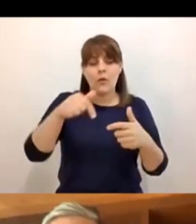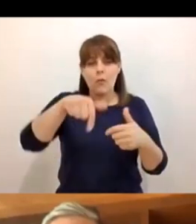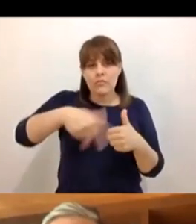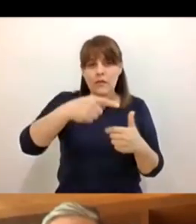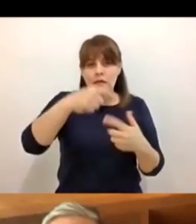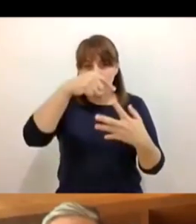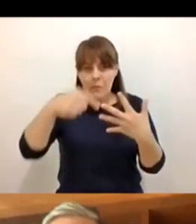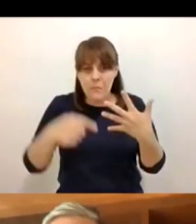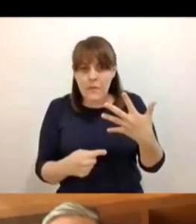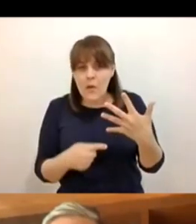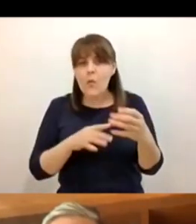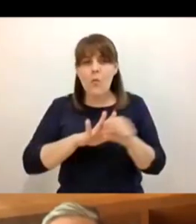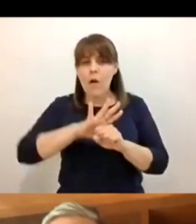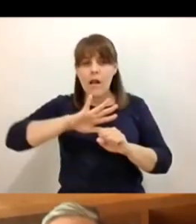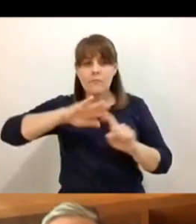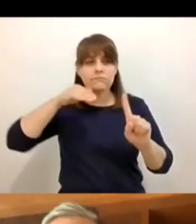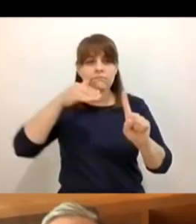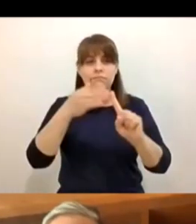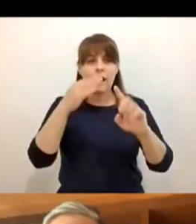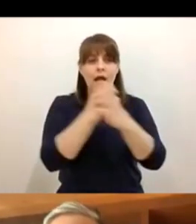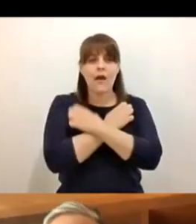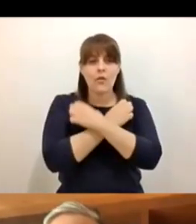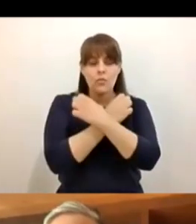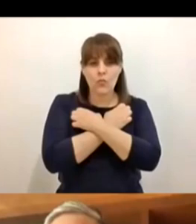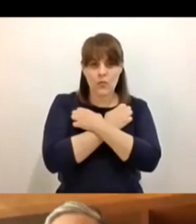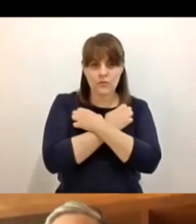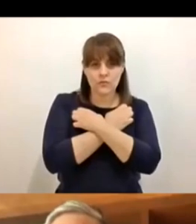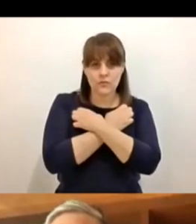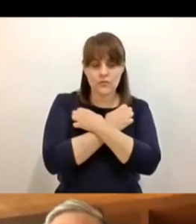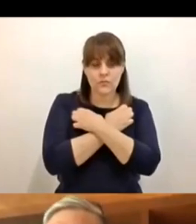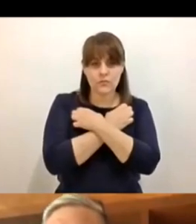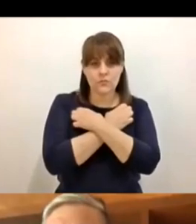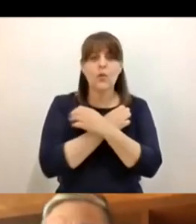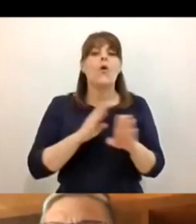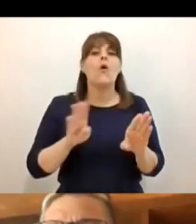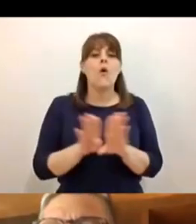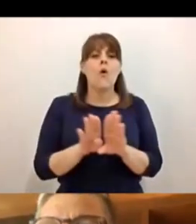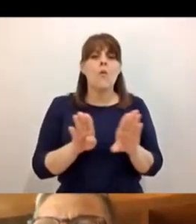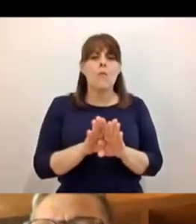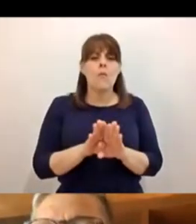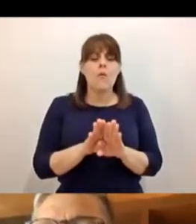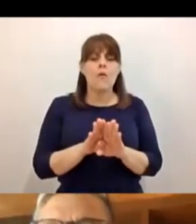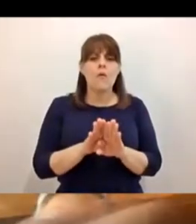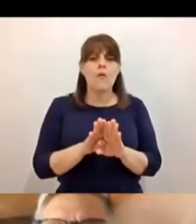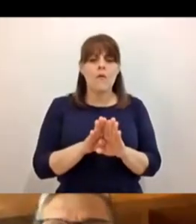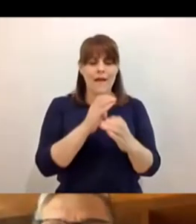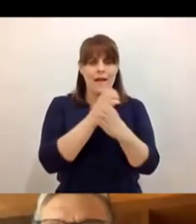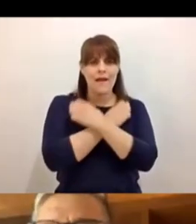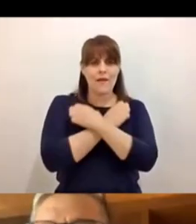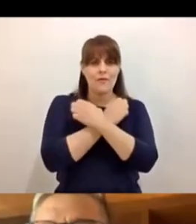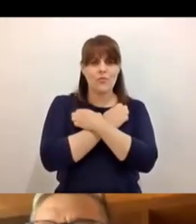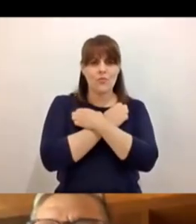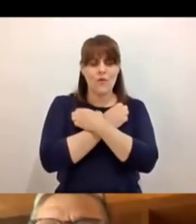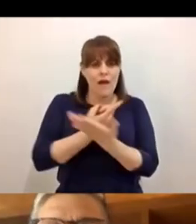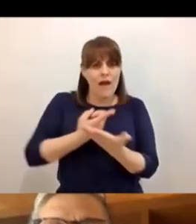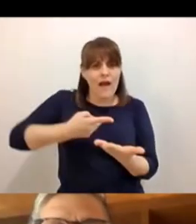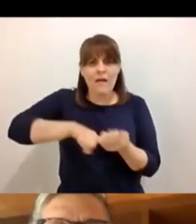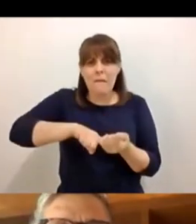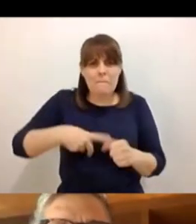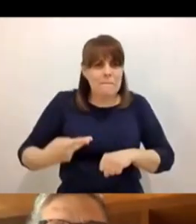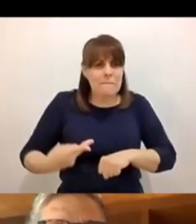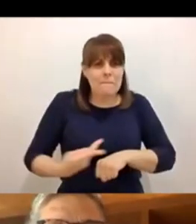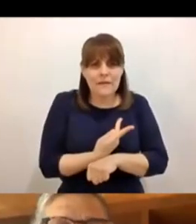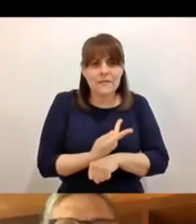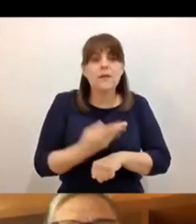nuestra educación. Y, sobre precisamente, cómo ha sido impactada por la